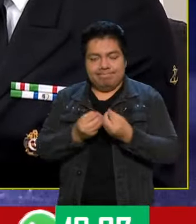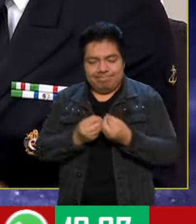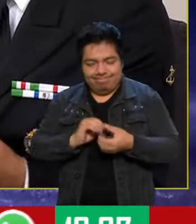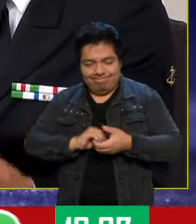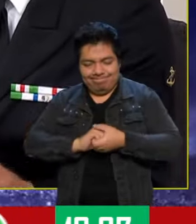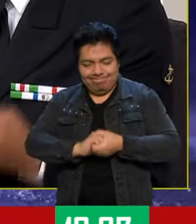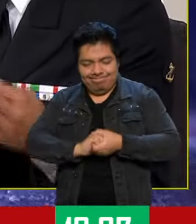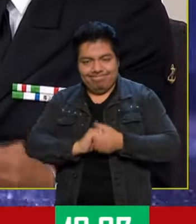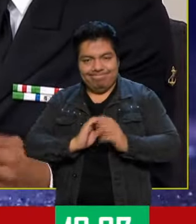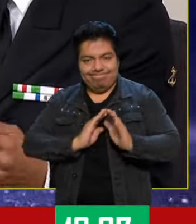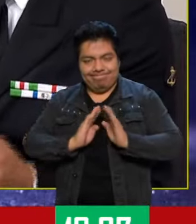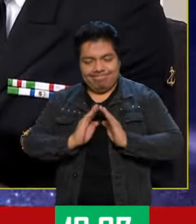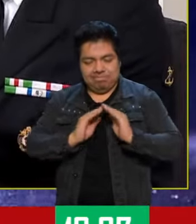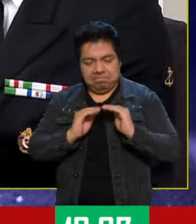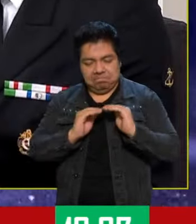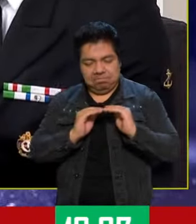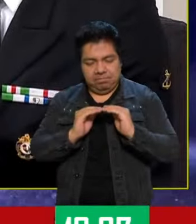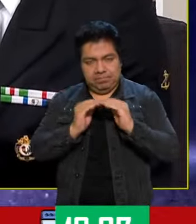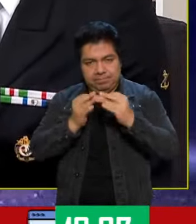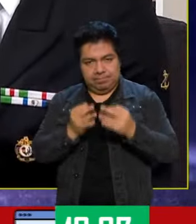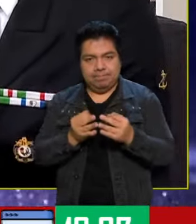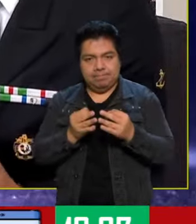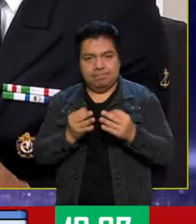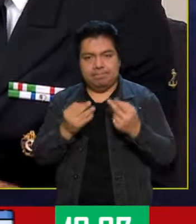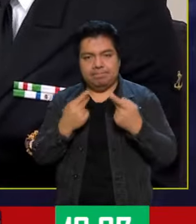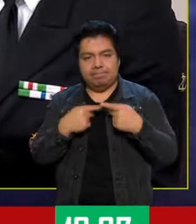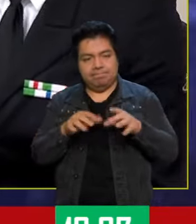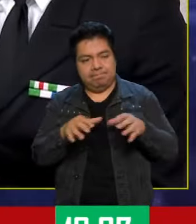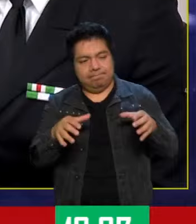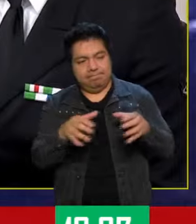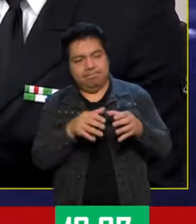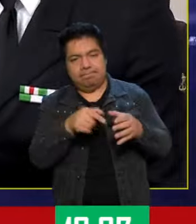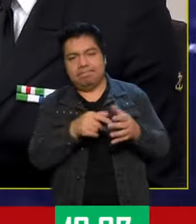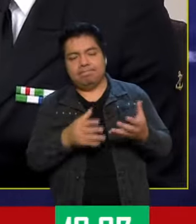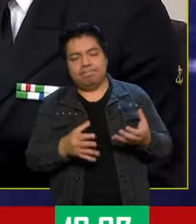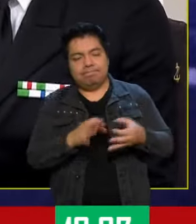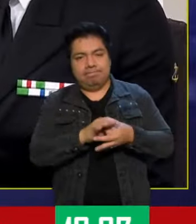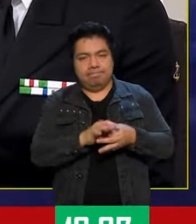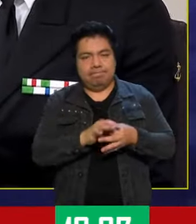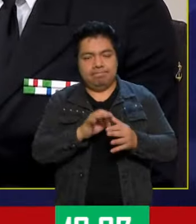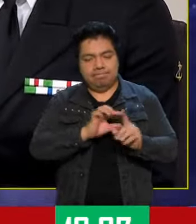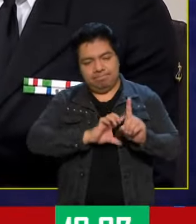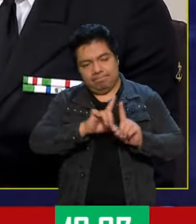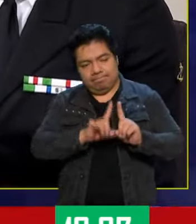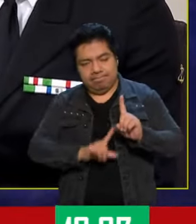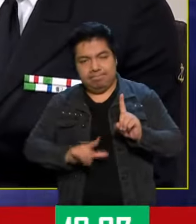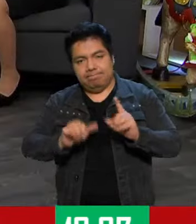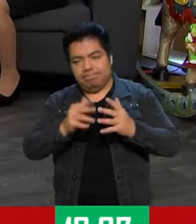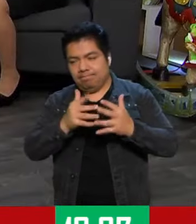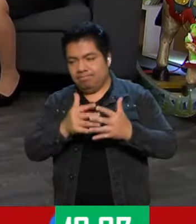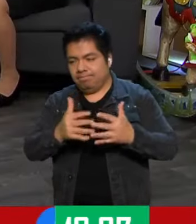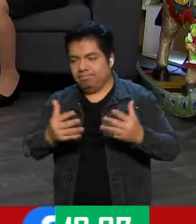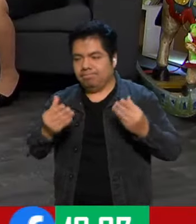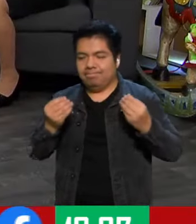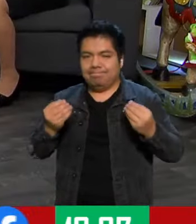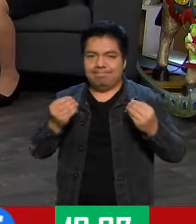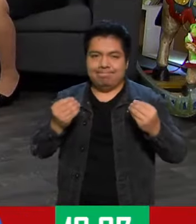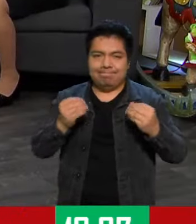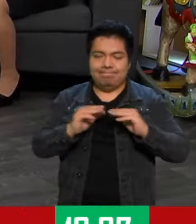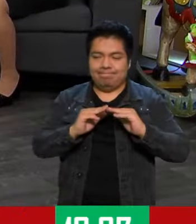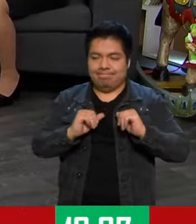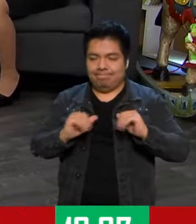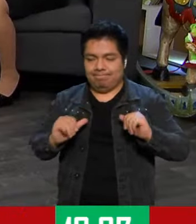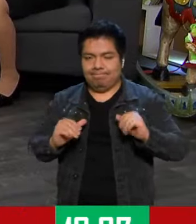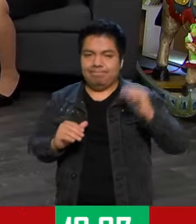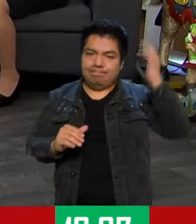México hecha a la medida de nuestro país. ¡Qué bonito! Nuestro país está lleno de litoral, nomás imagínense. Así es.